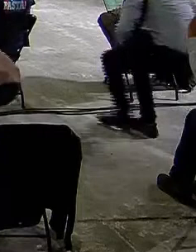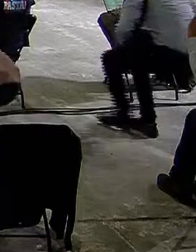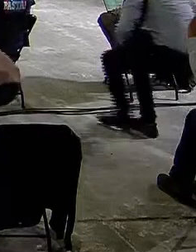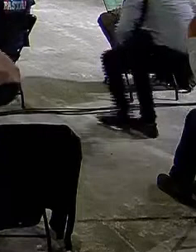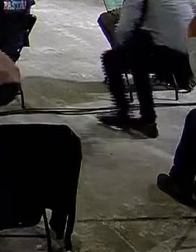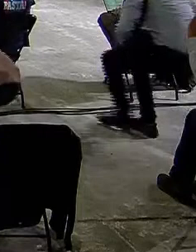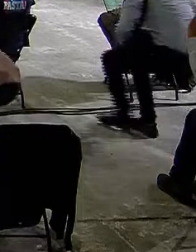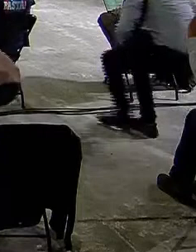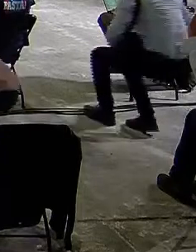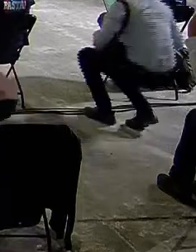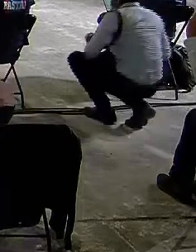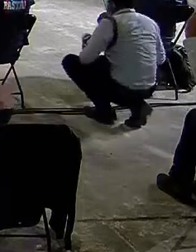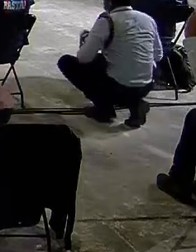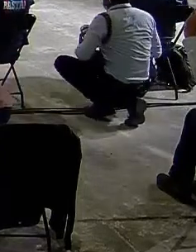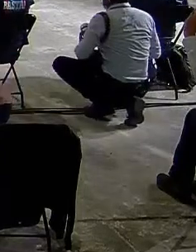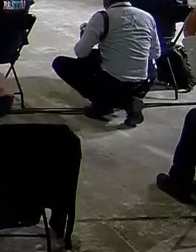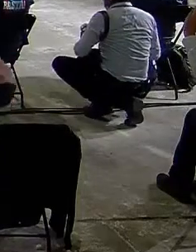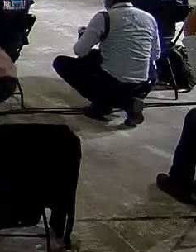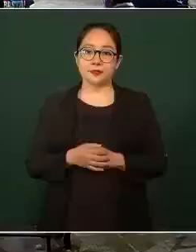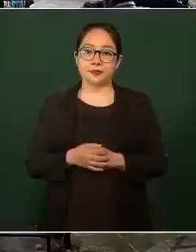Buenos días.